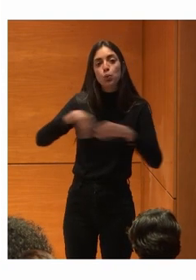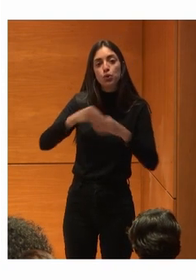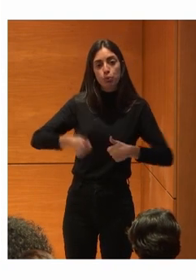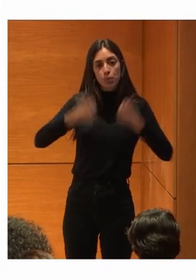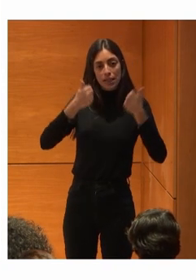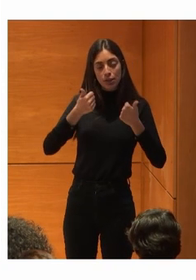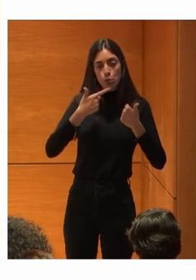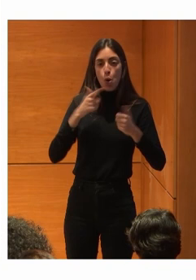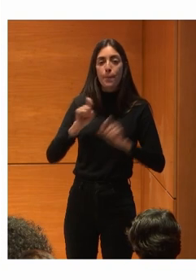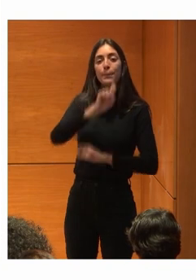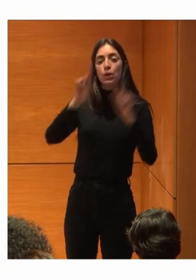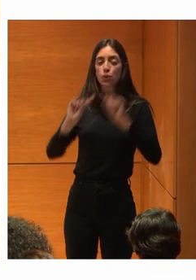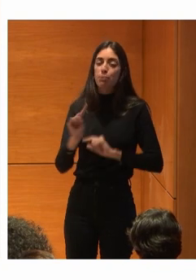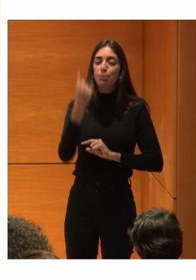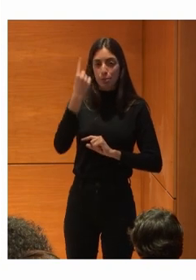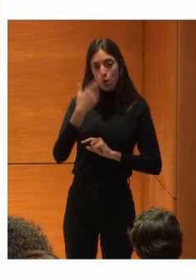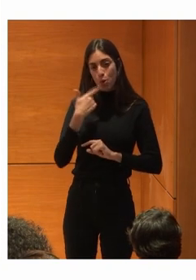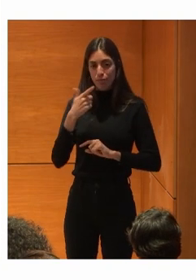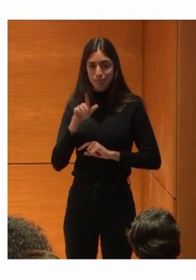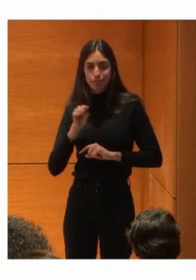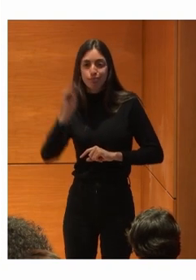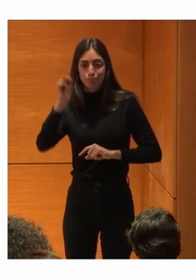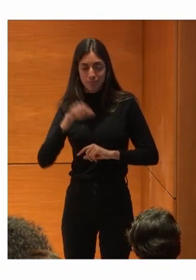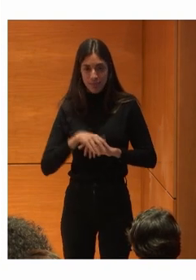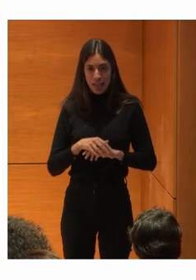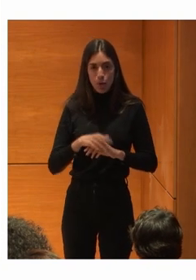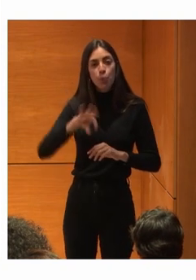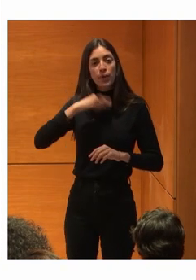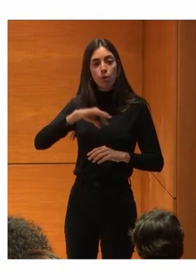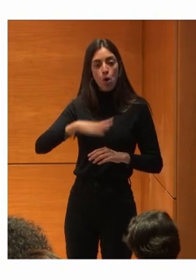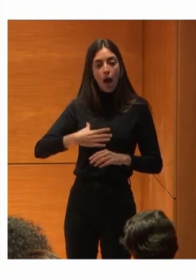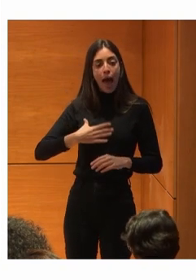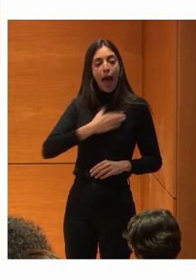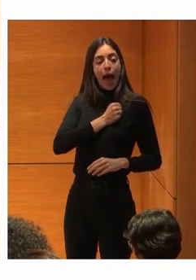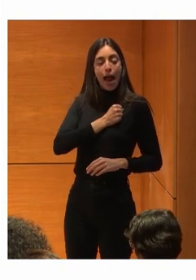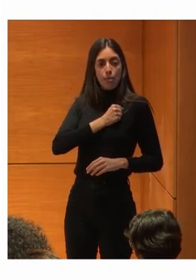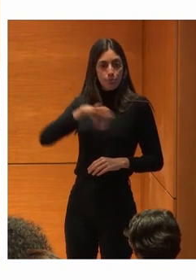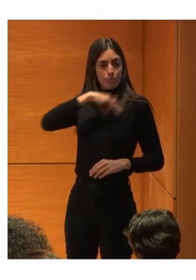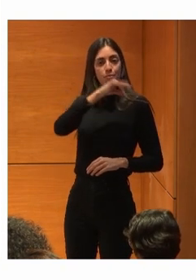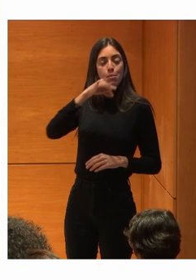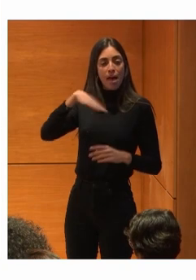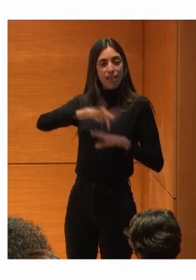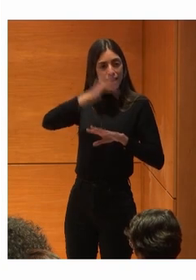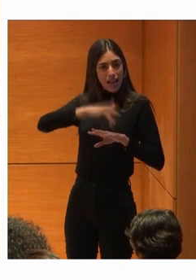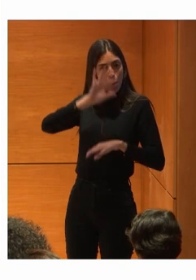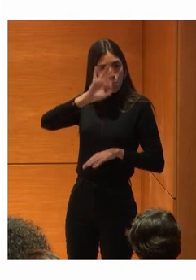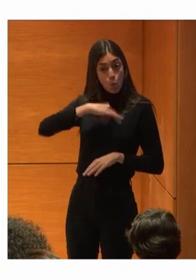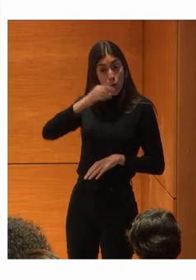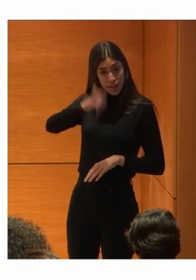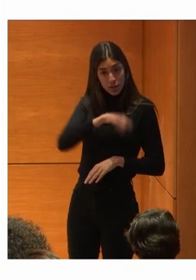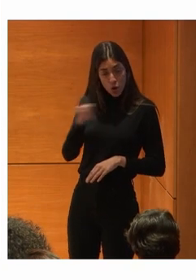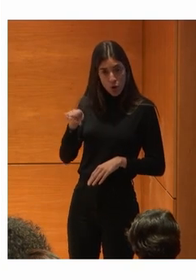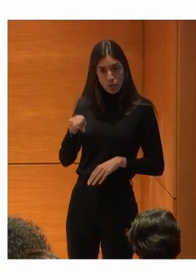Chascarrillo ¿Puede haber un alma digital? Pues Puede haber un alma digital Si